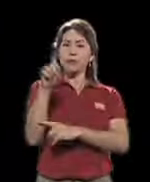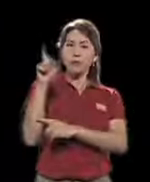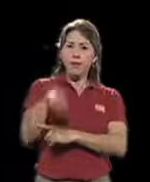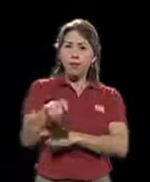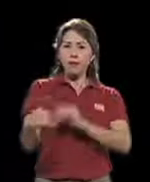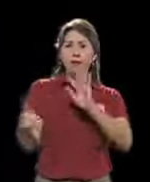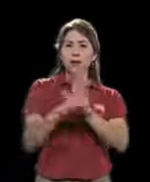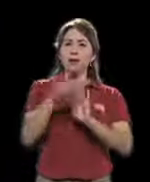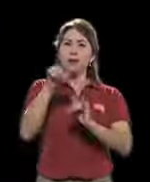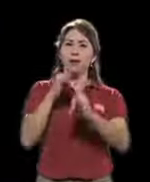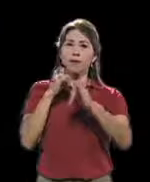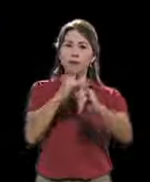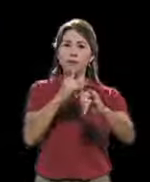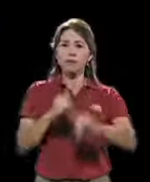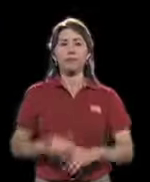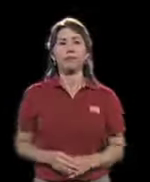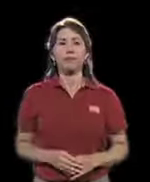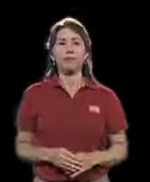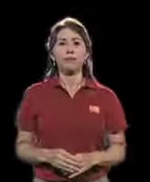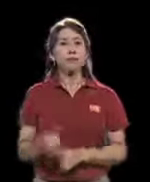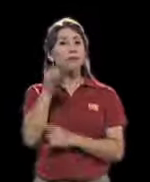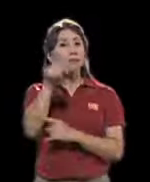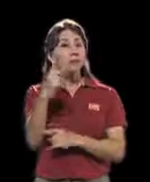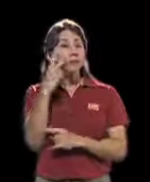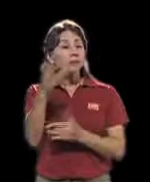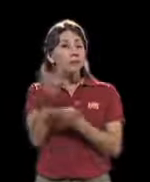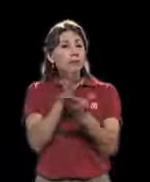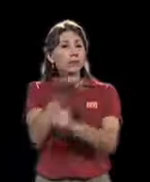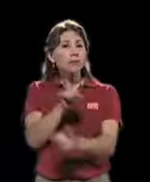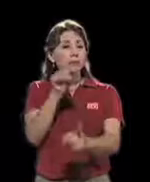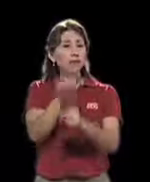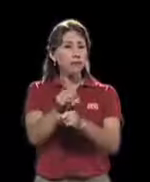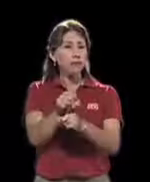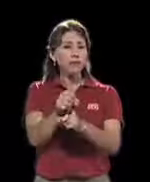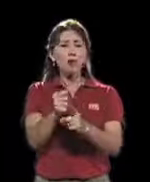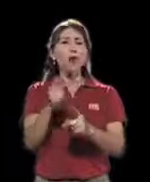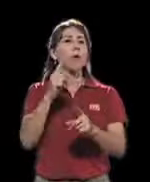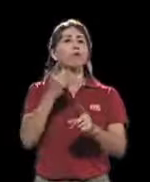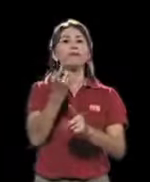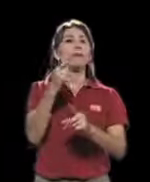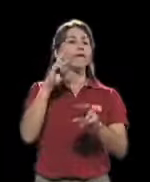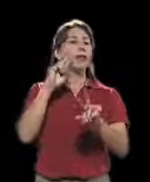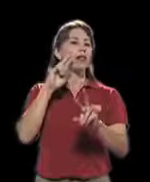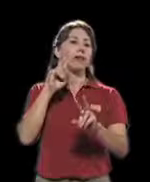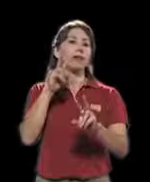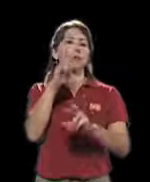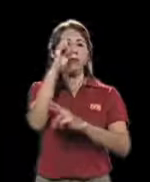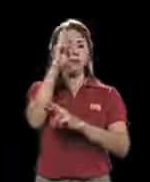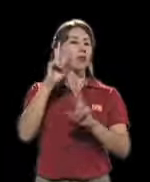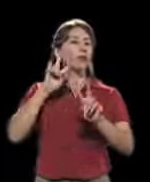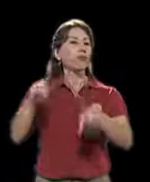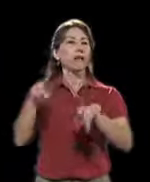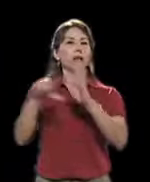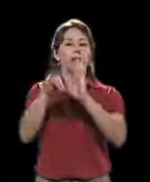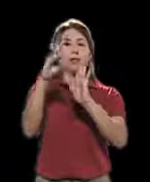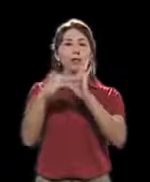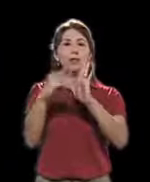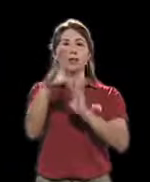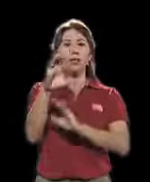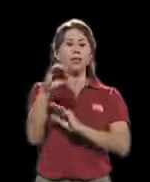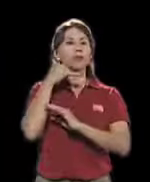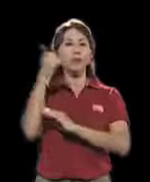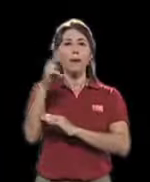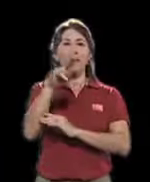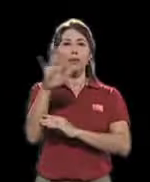deber y tiene el derecho de denunciar. Si usted observa una acción o condición que respete la Ley 7600, repórtela